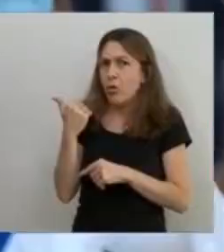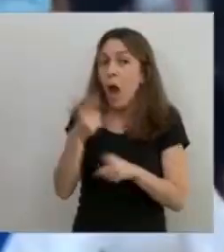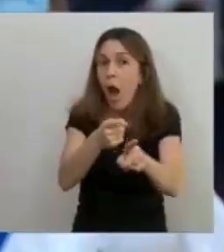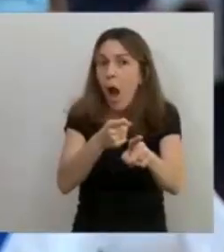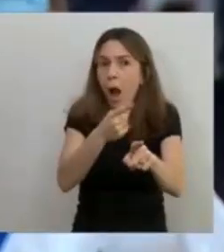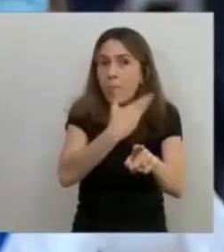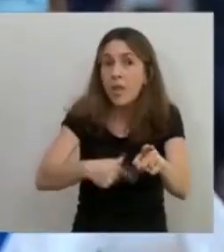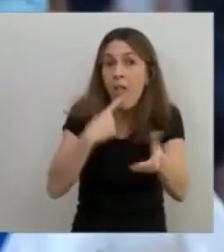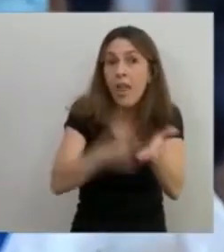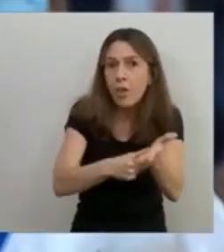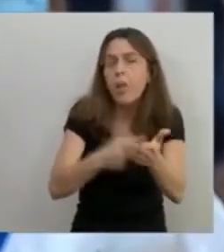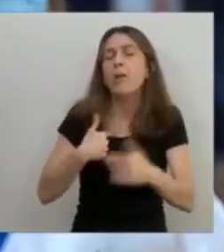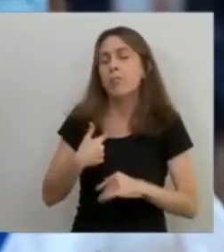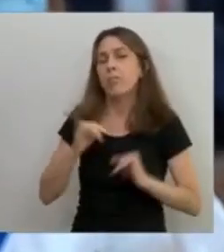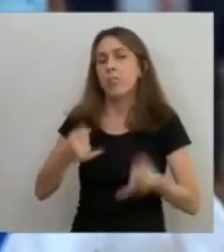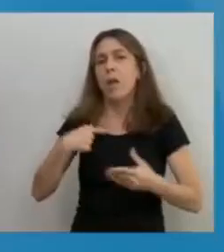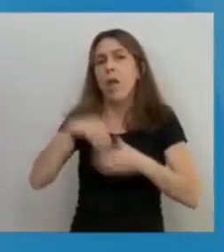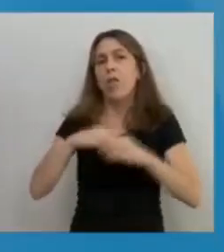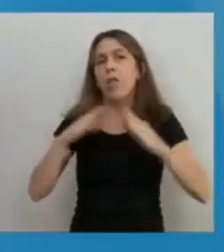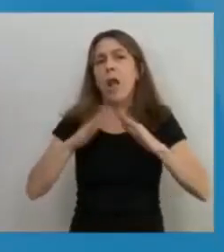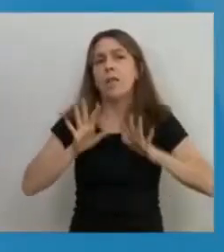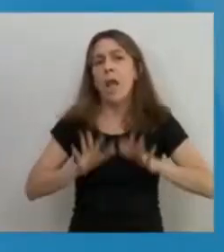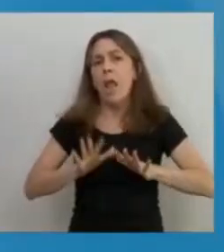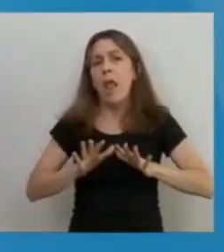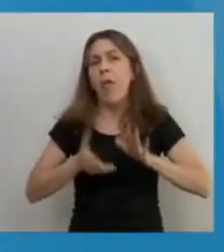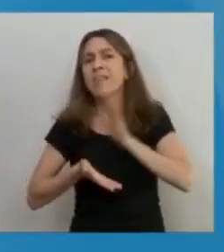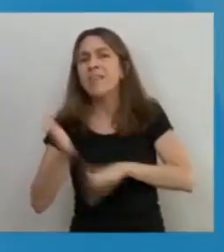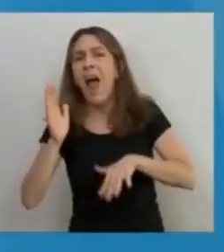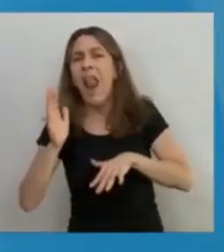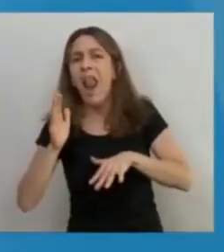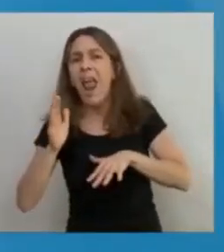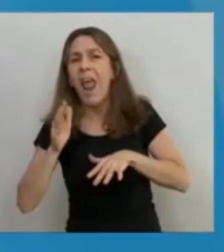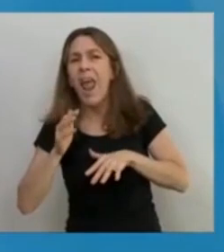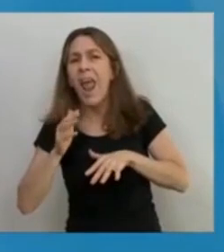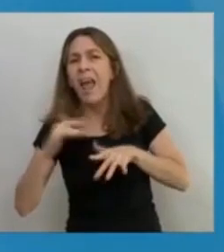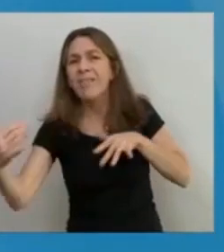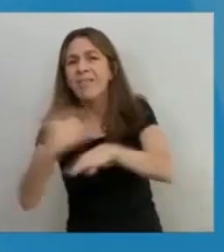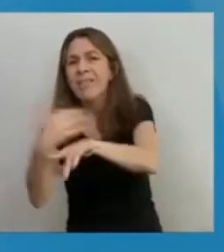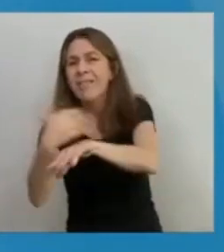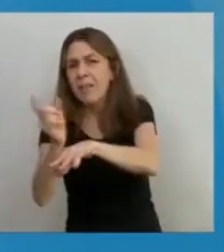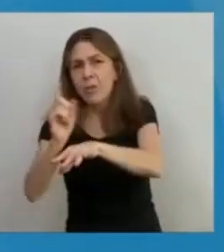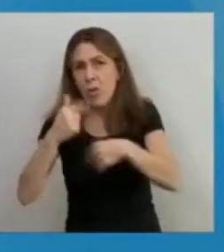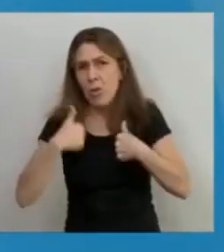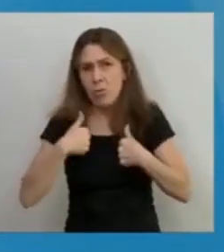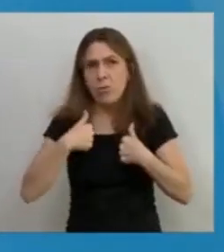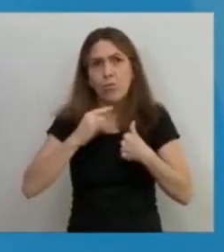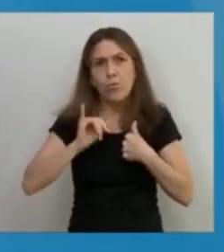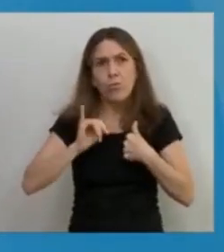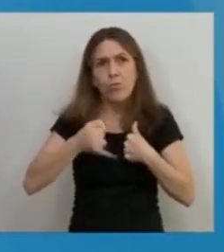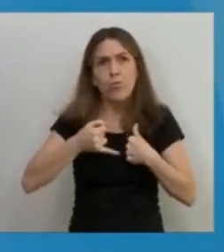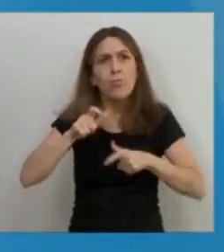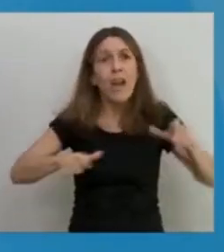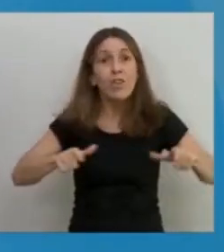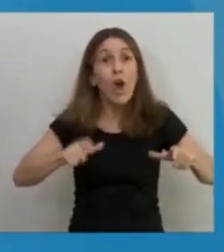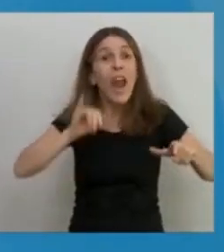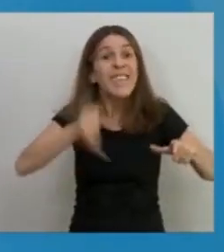casas, no salieron a las calles, se resguardaron en